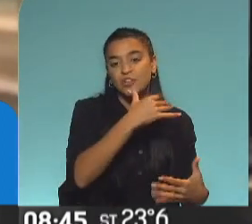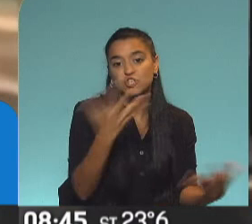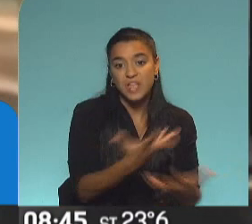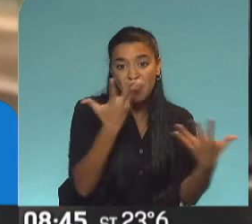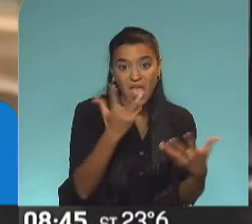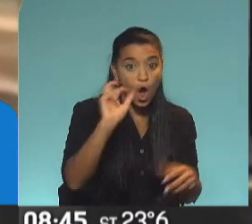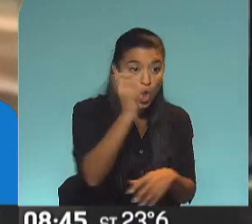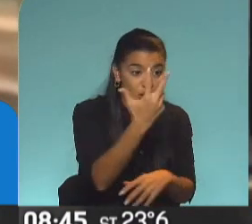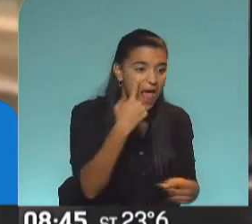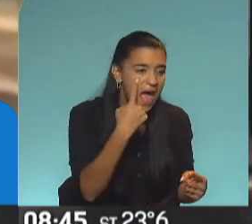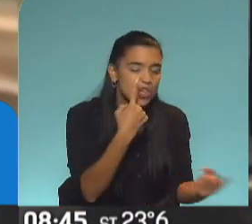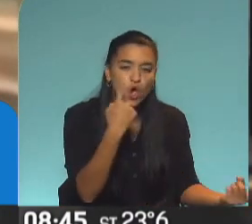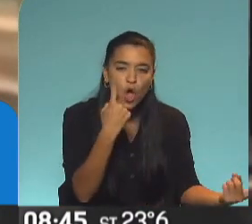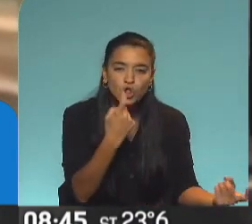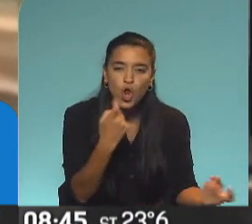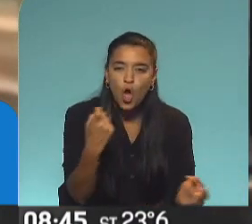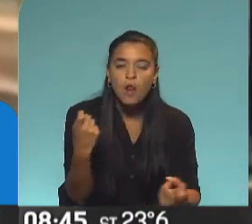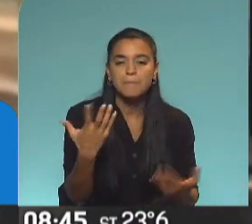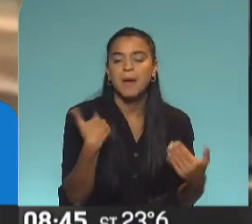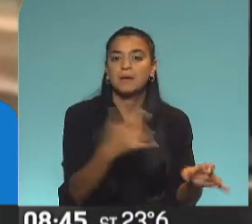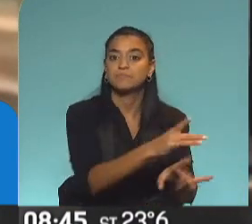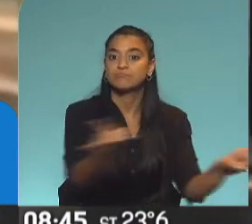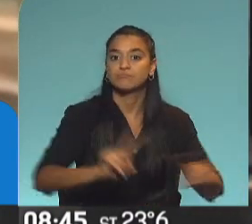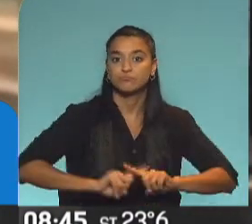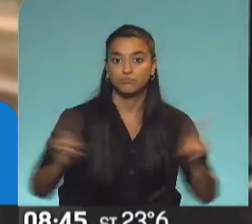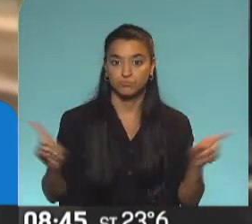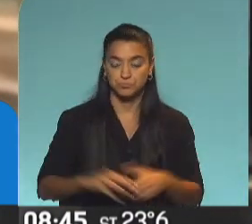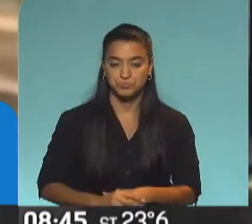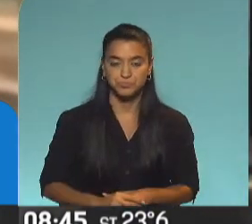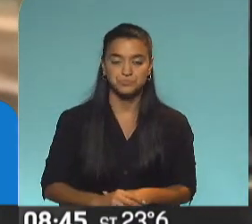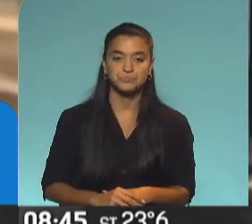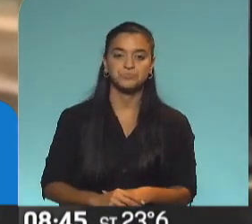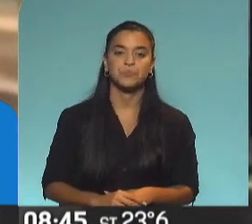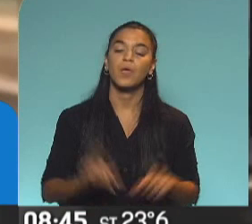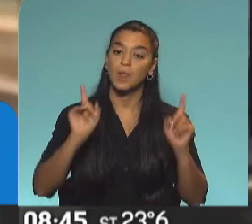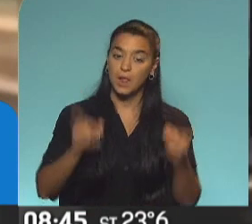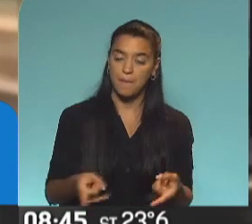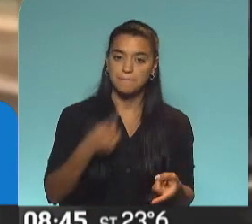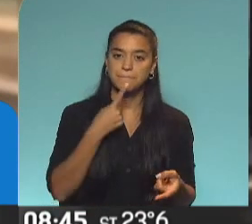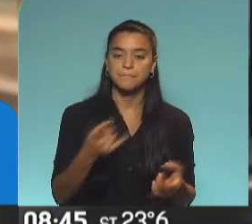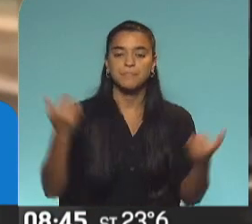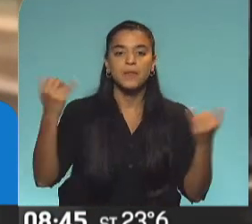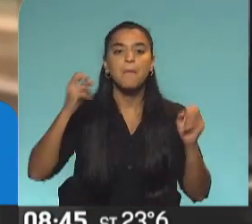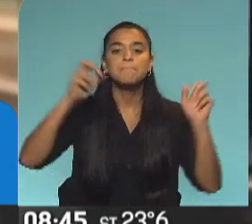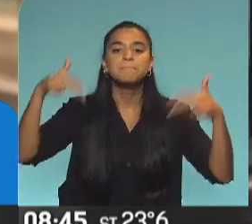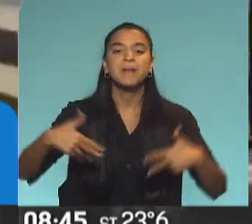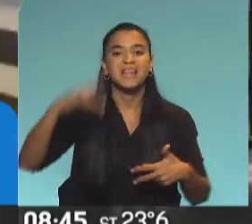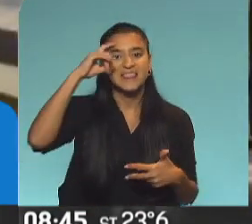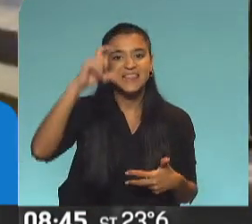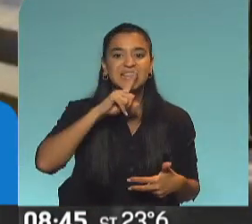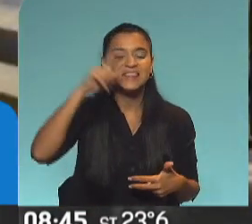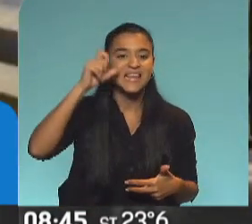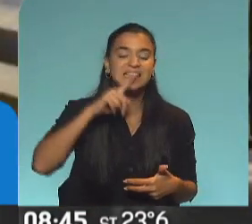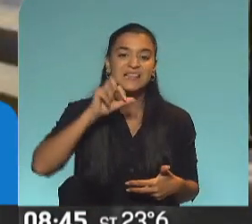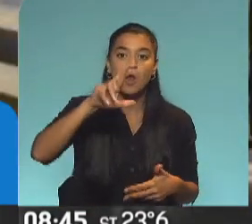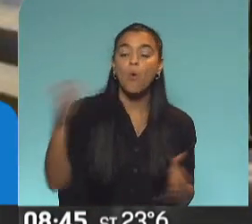los monitoreamos y los testeamos para evitar que contagien a otros. Además, desplegamos el plan Detectar junto con el